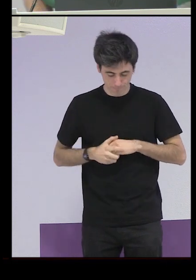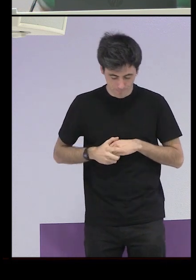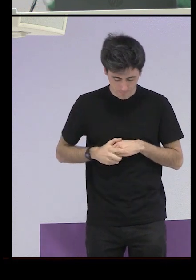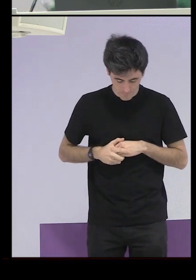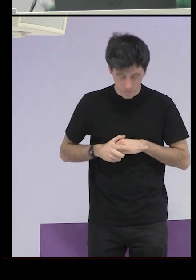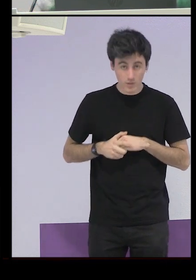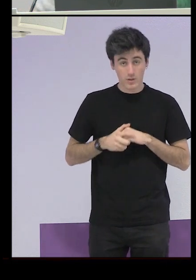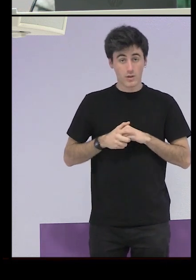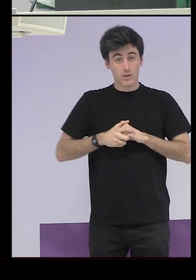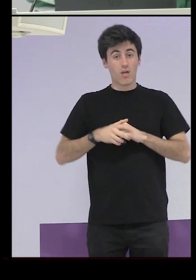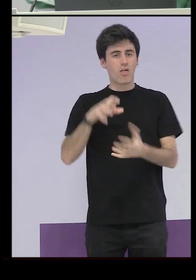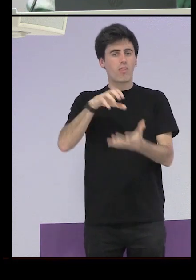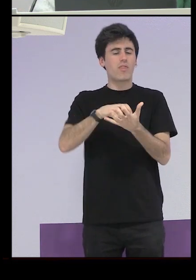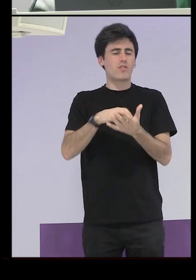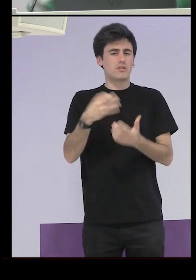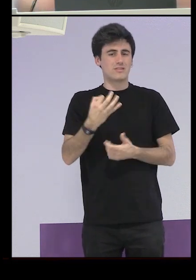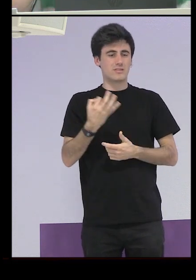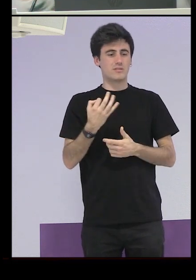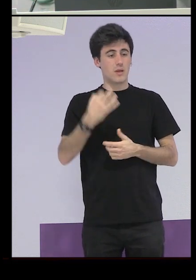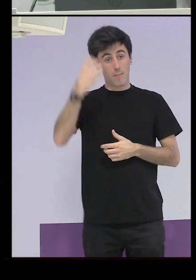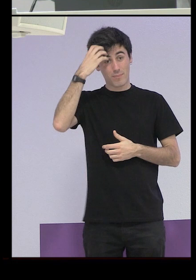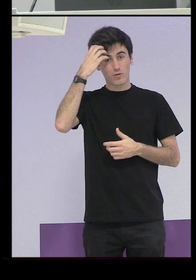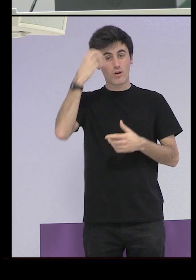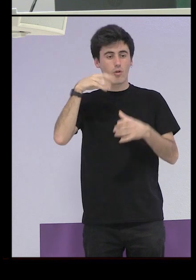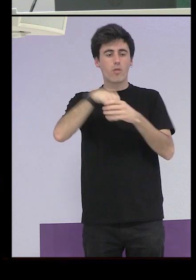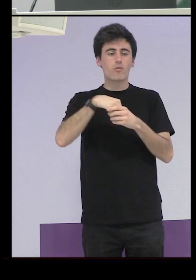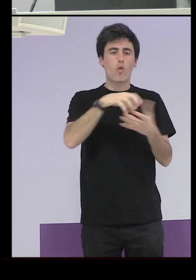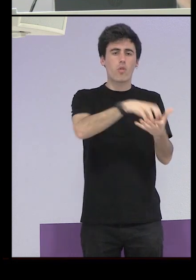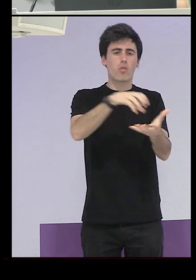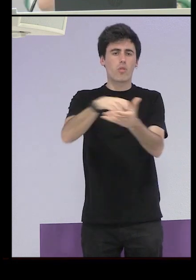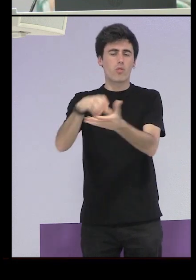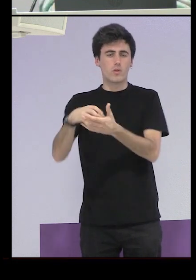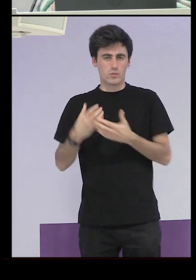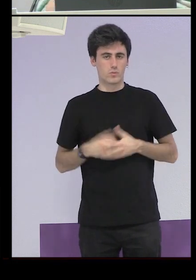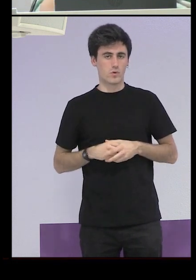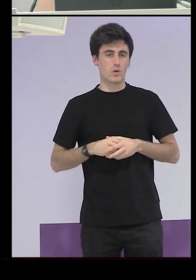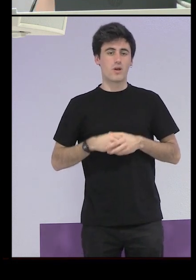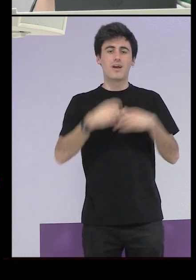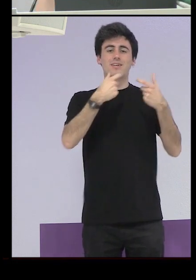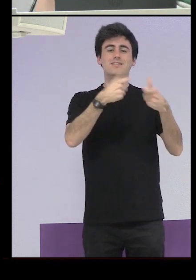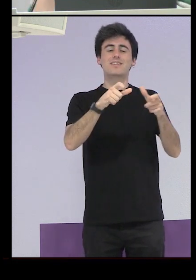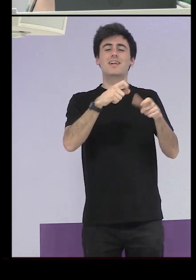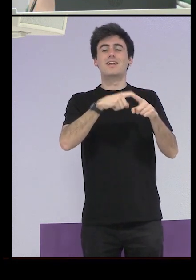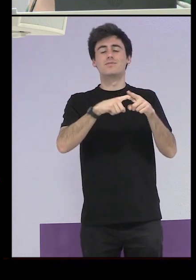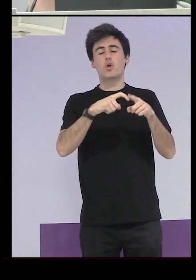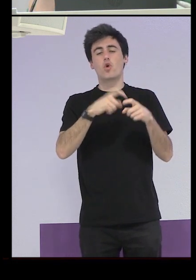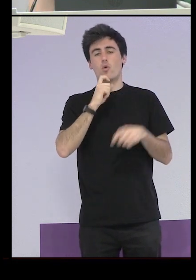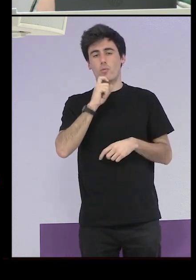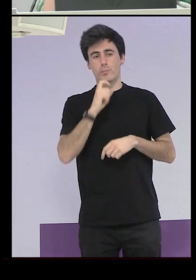los centros que tenían en el patronato eran como clasificaban los centros esto también